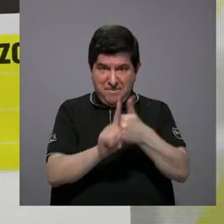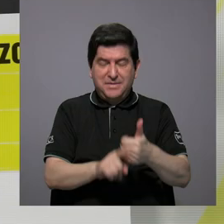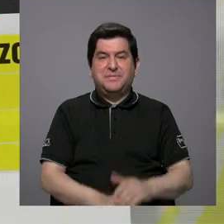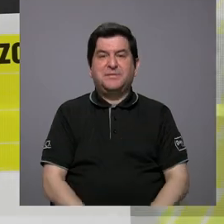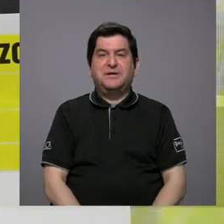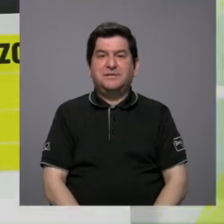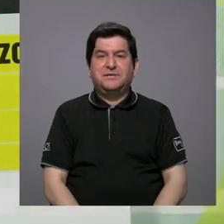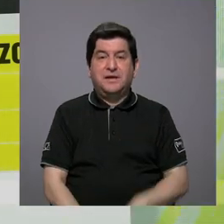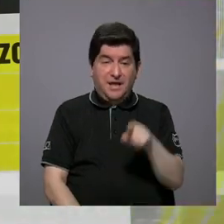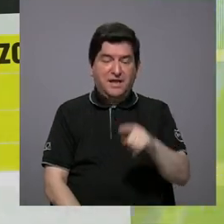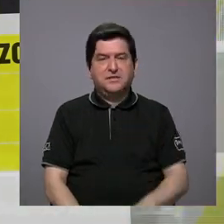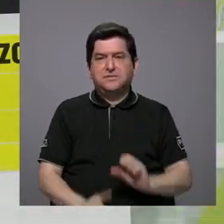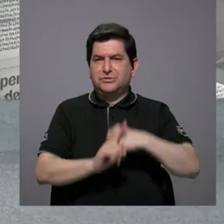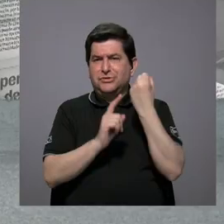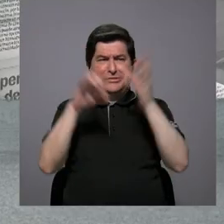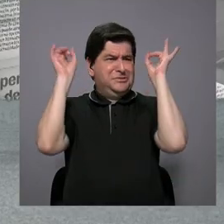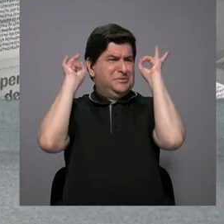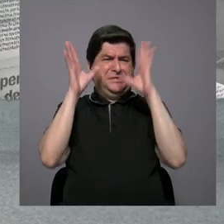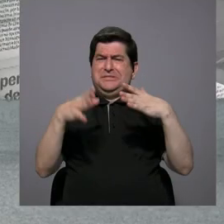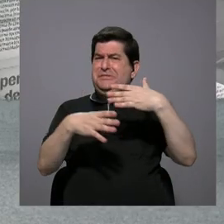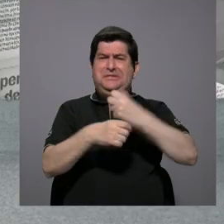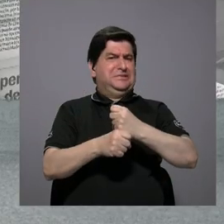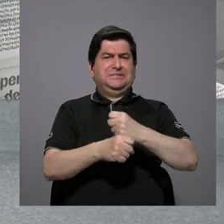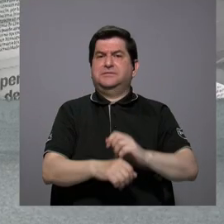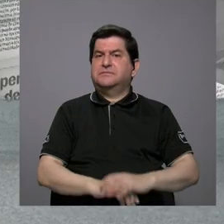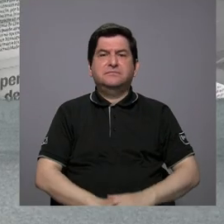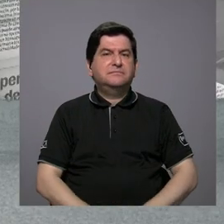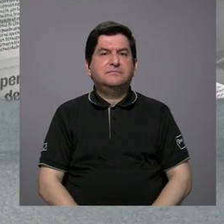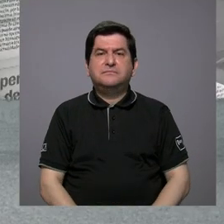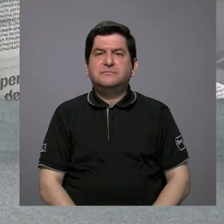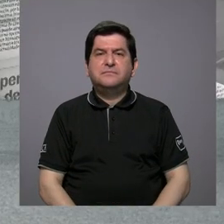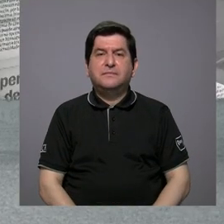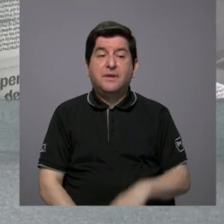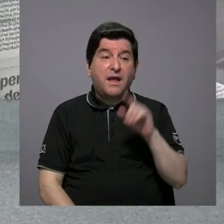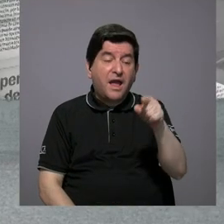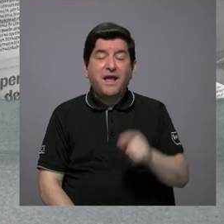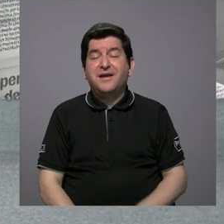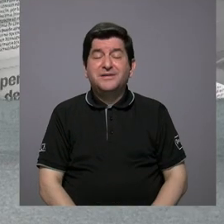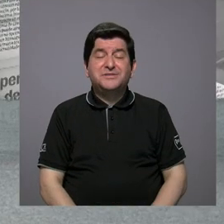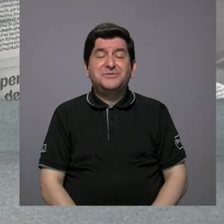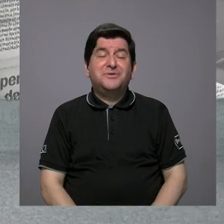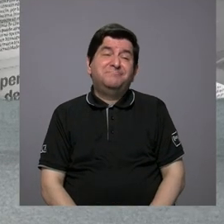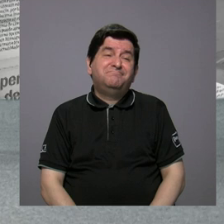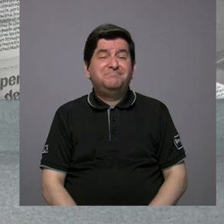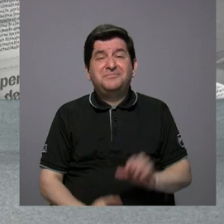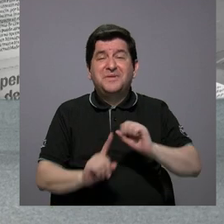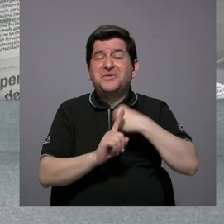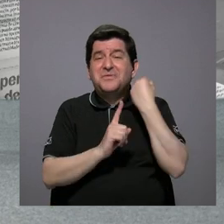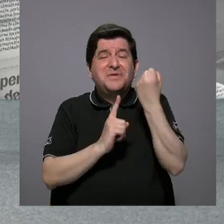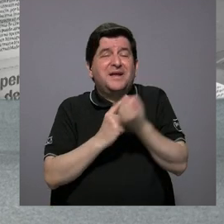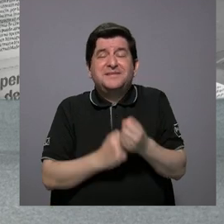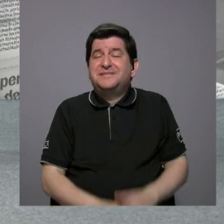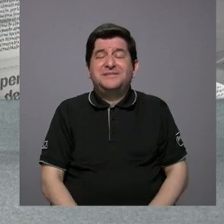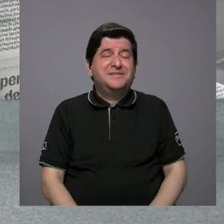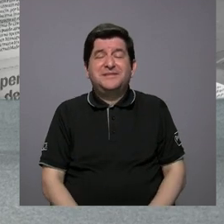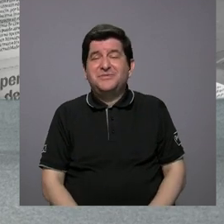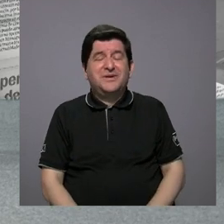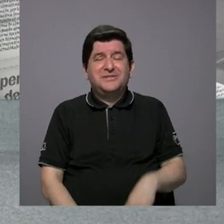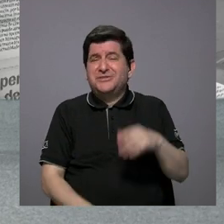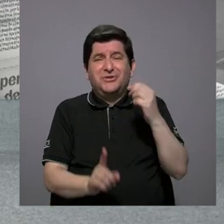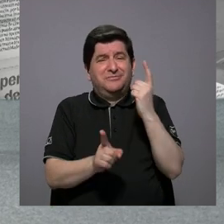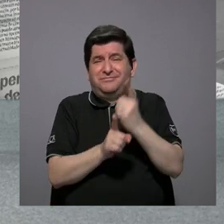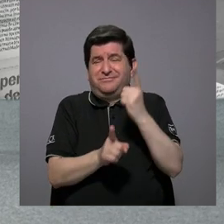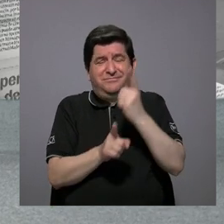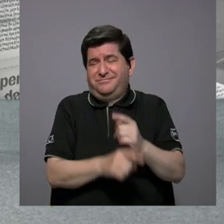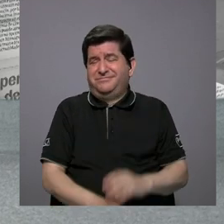Esto es un adefesio que están haciendo. Y esos son eufemismos, ¿verdad? El mismo